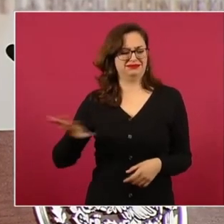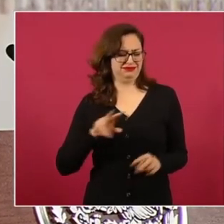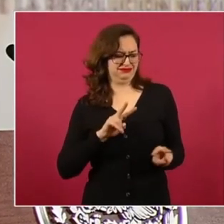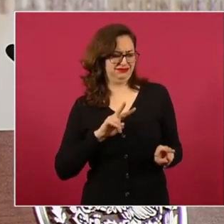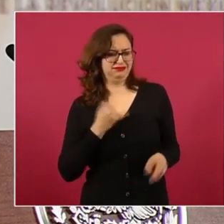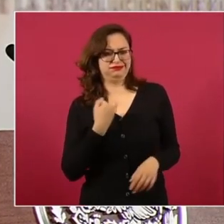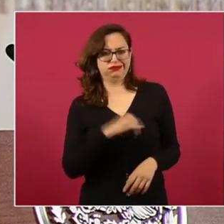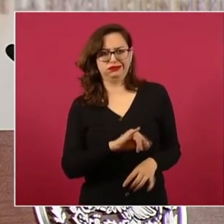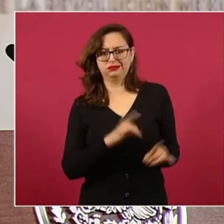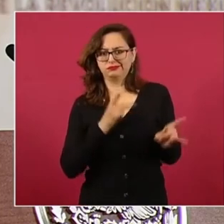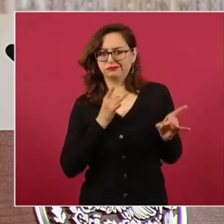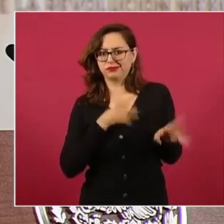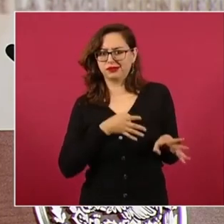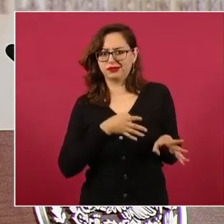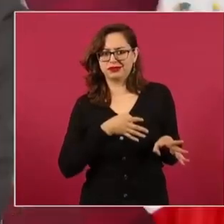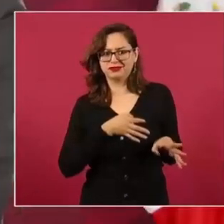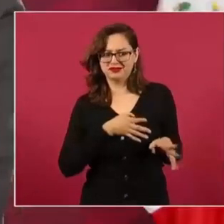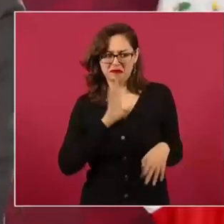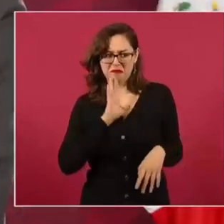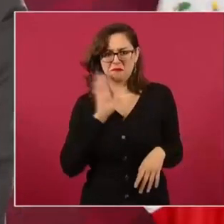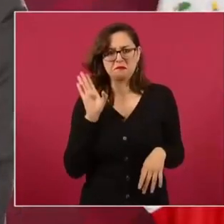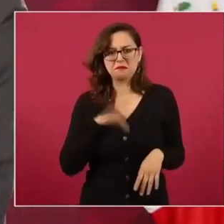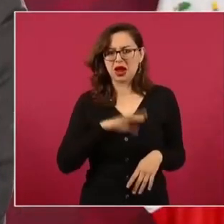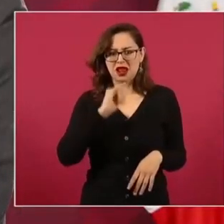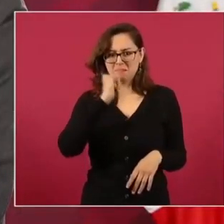es mal visto.